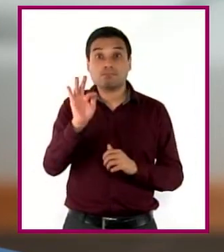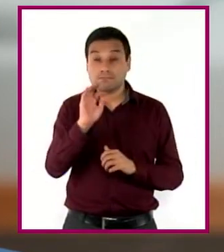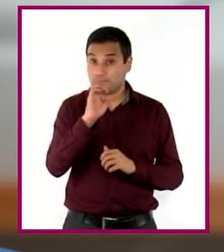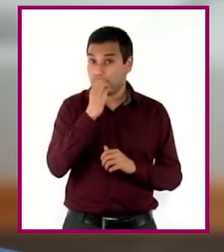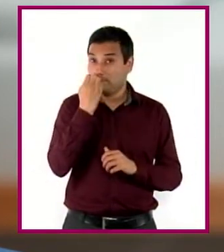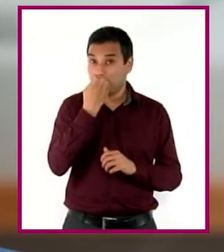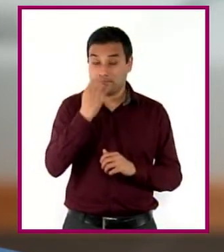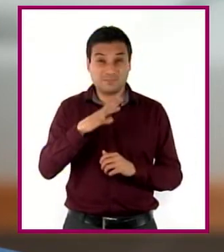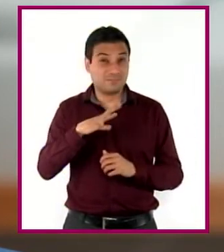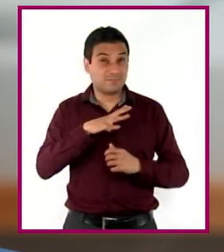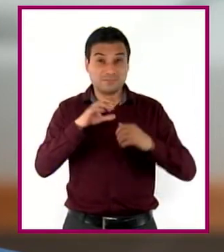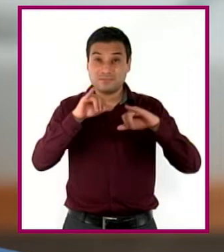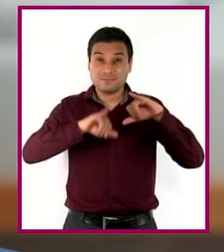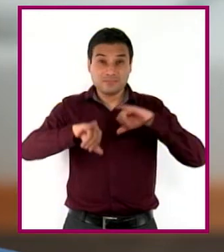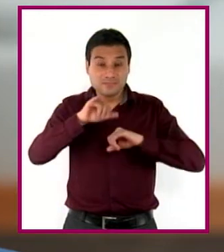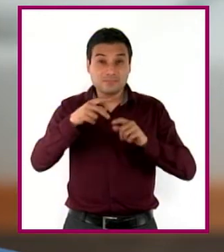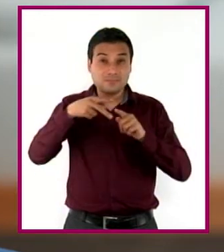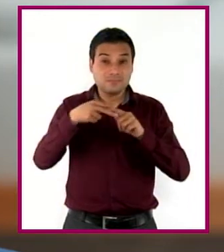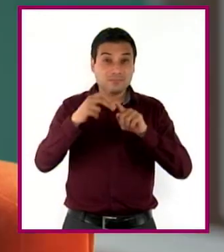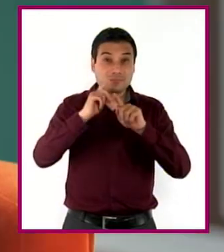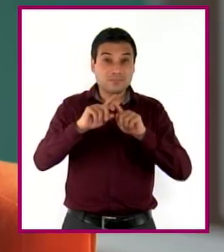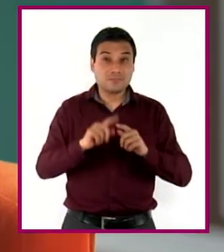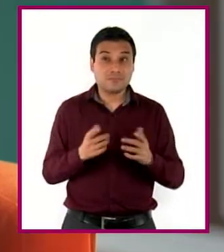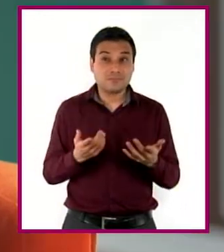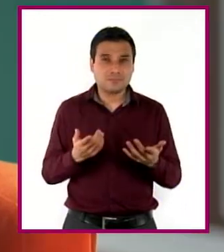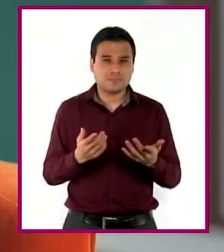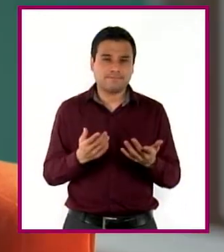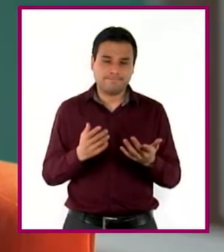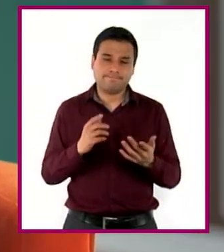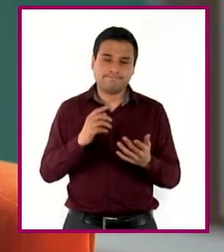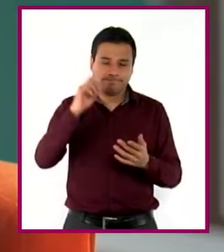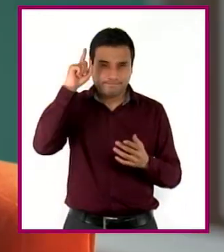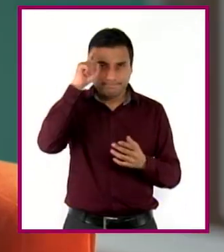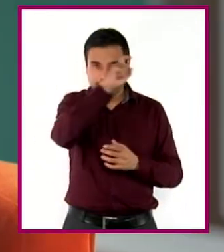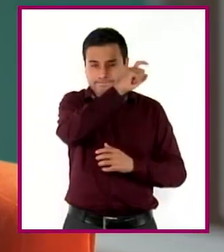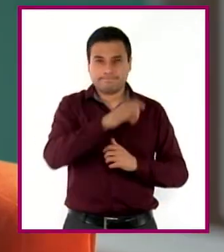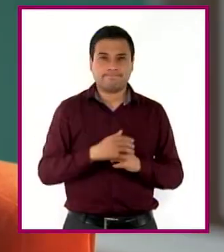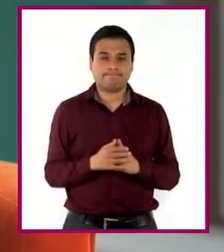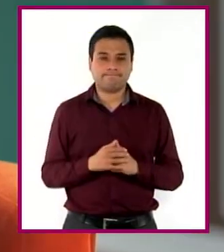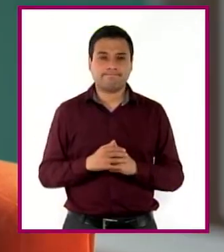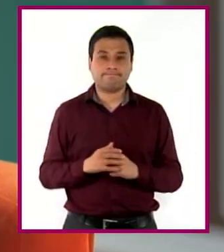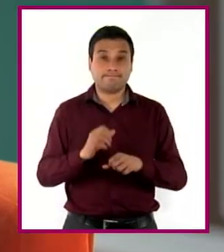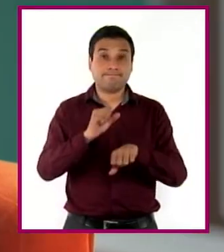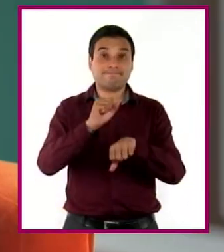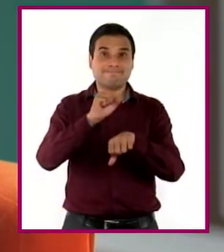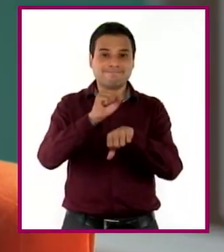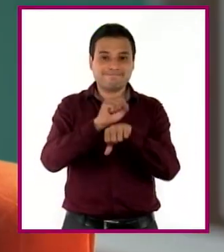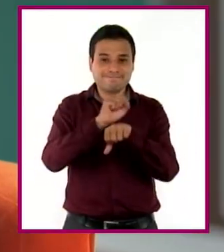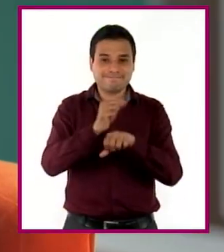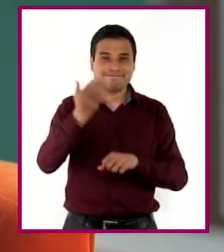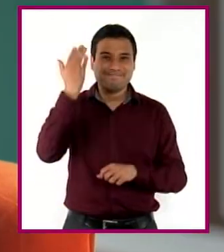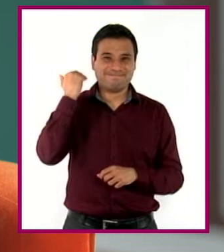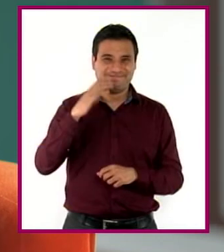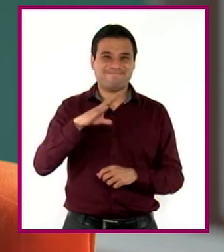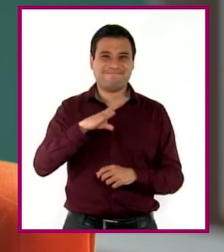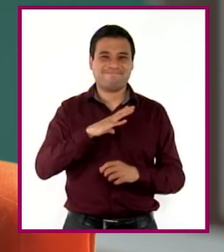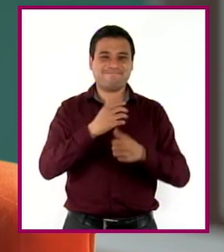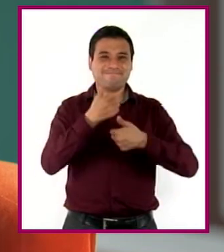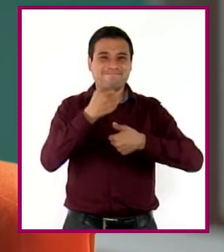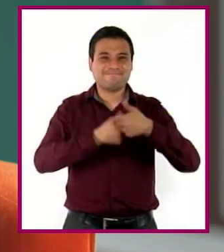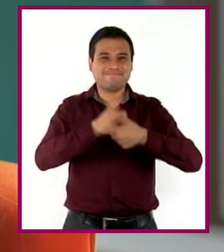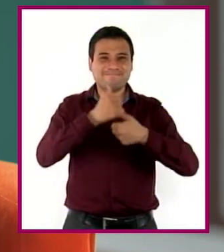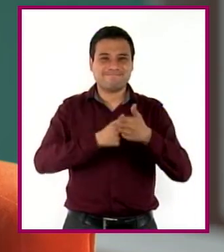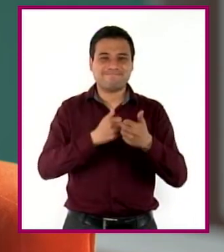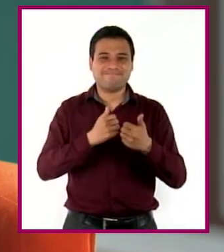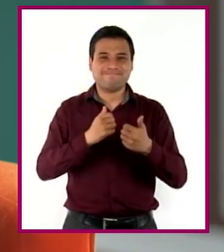Pero tampoco creo que sea imposible de conseguir las maneras. Estoy de acuerdo. En la SECU me mandaron al concurso de aprovechamiento. Y como